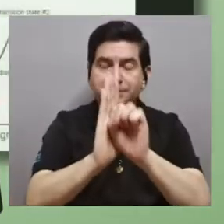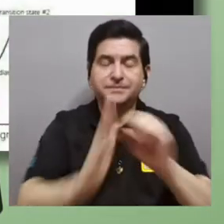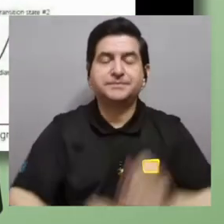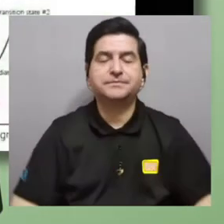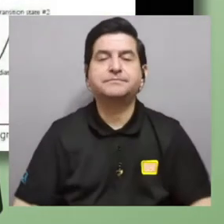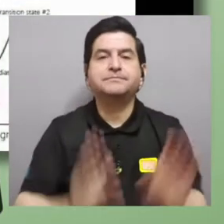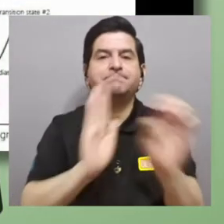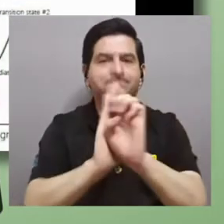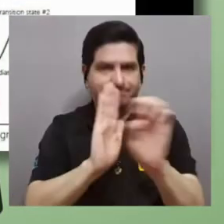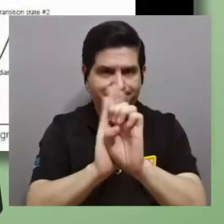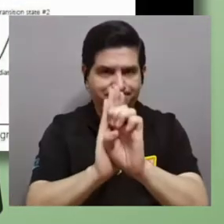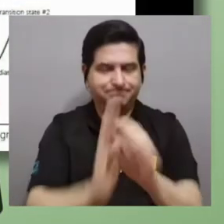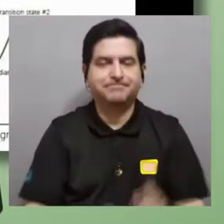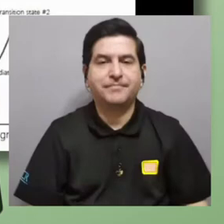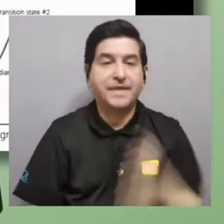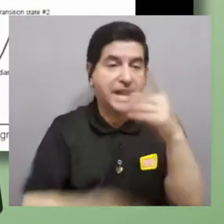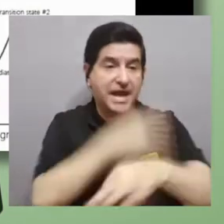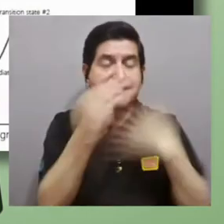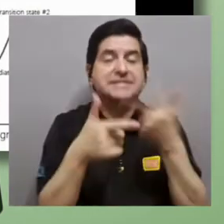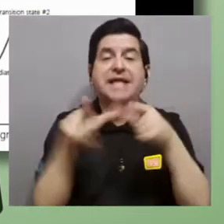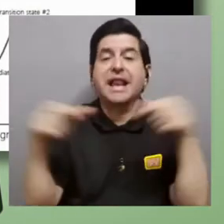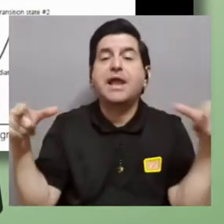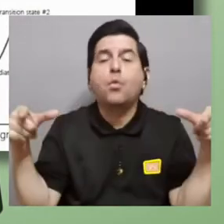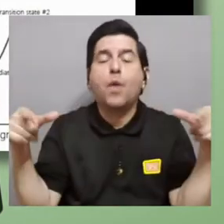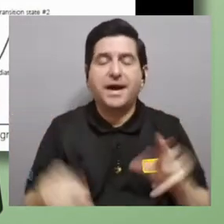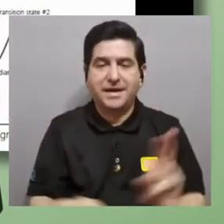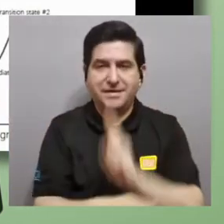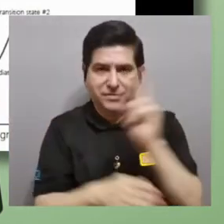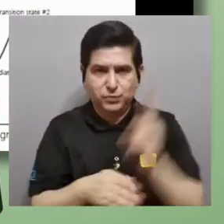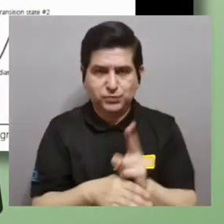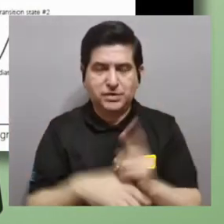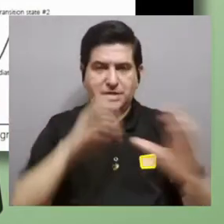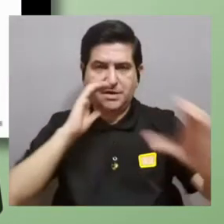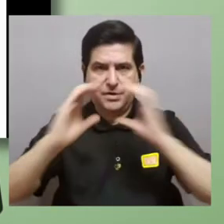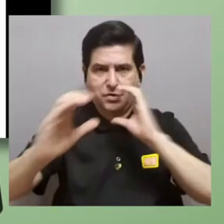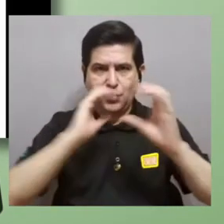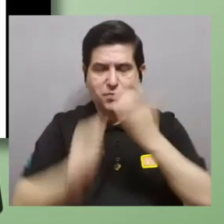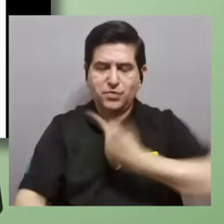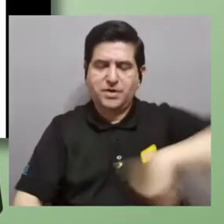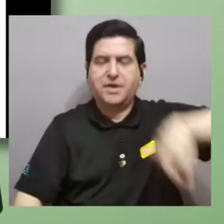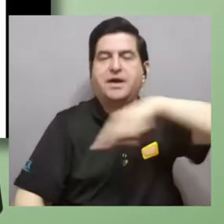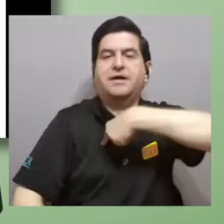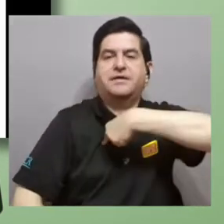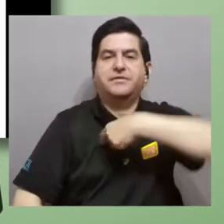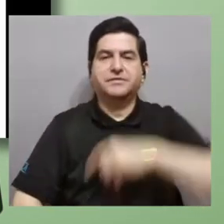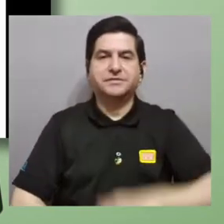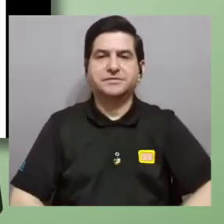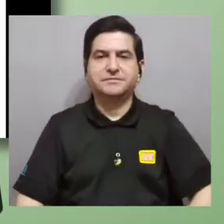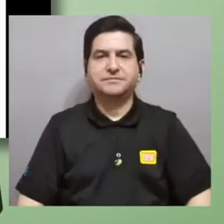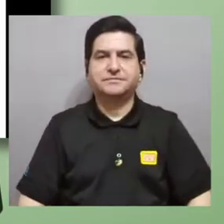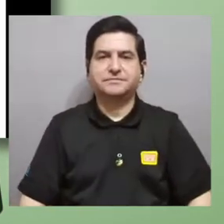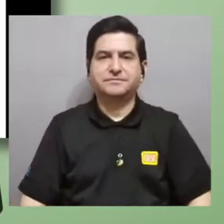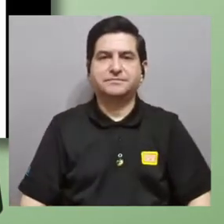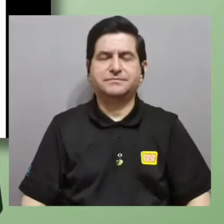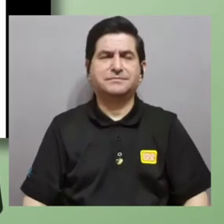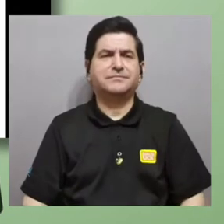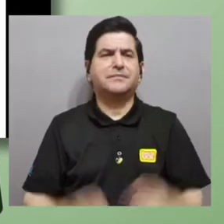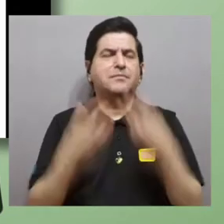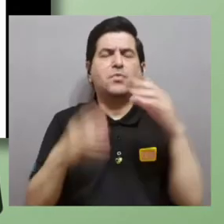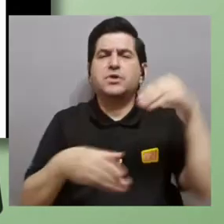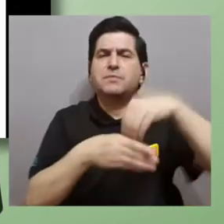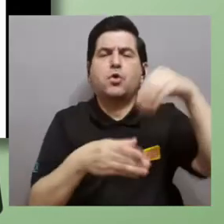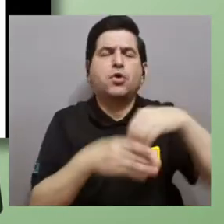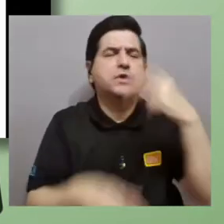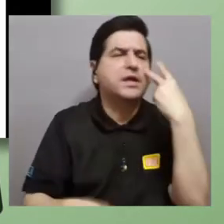por ejemplo ese es el tipo de lenguaje que nosotros utilizamos para comunicarnos entre nosotros y nosotras lleno de